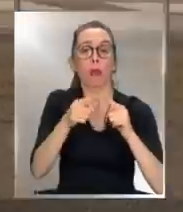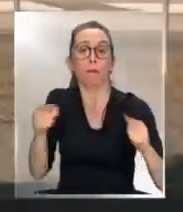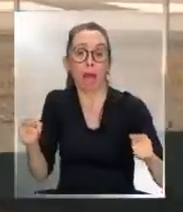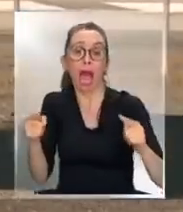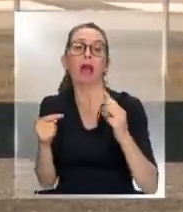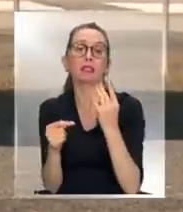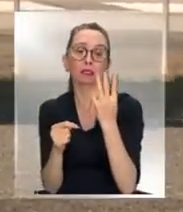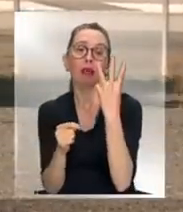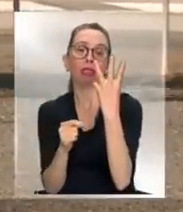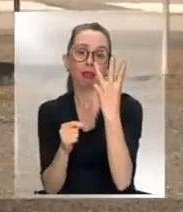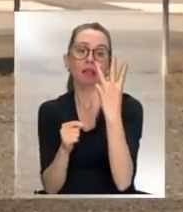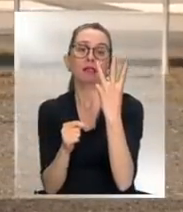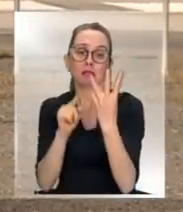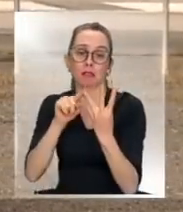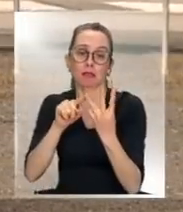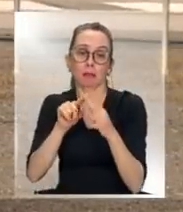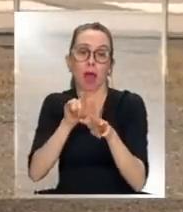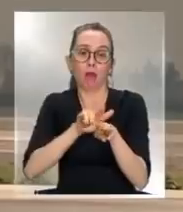tercera pista.